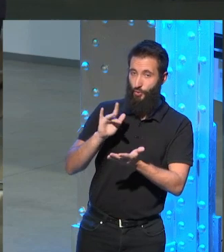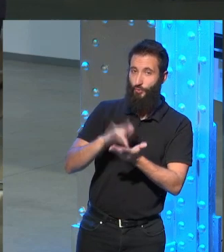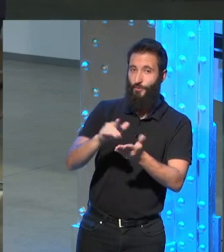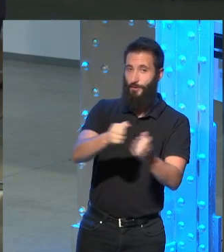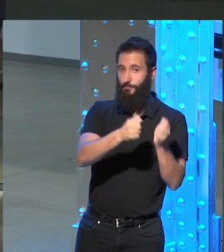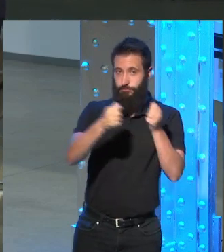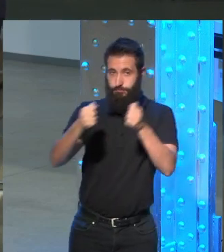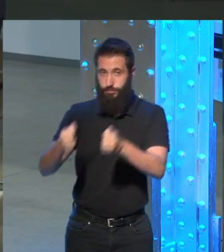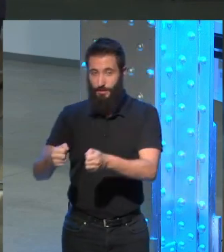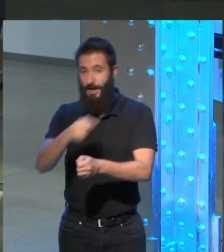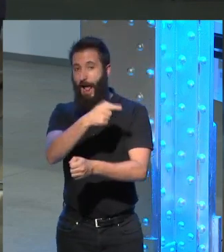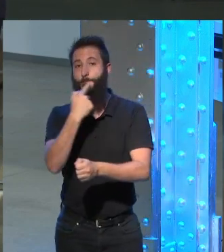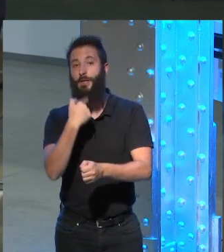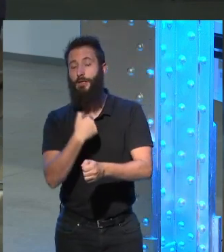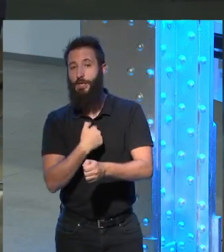que me dijo